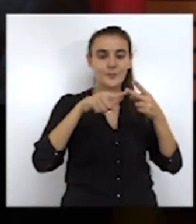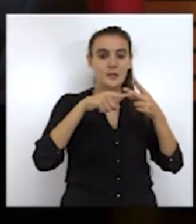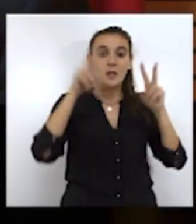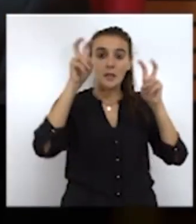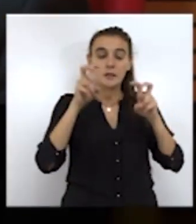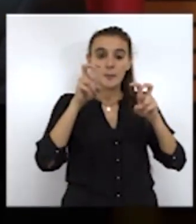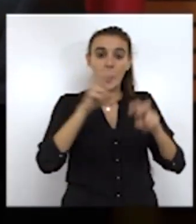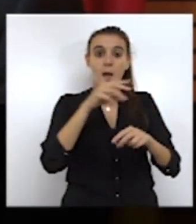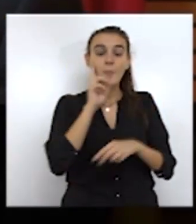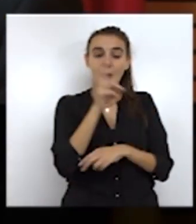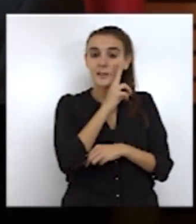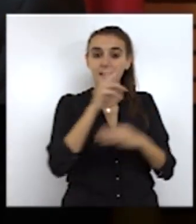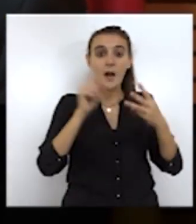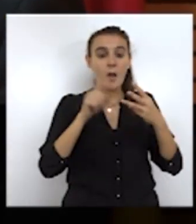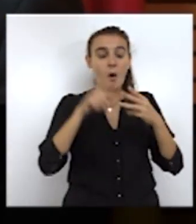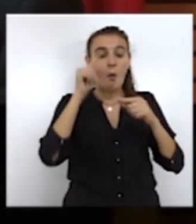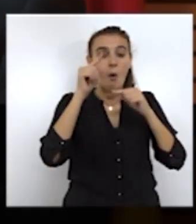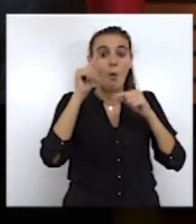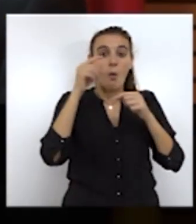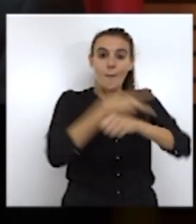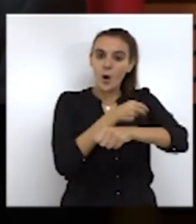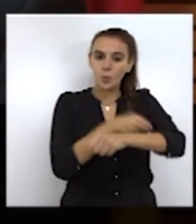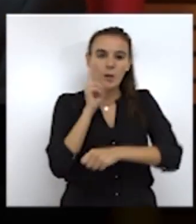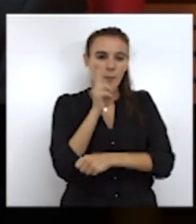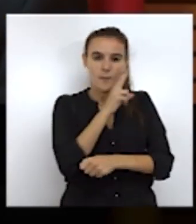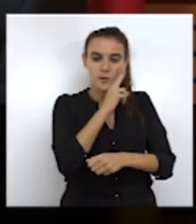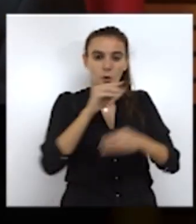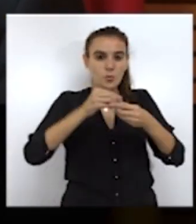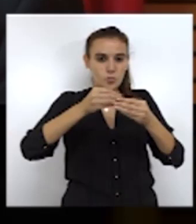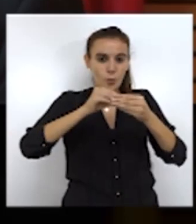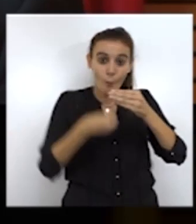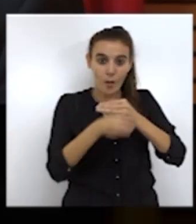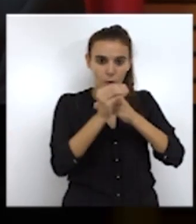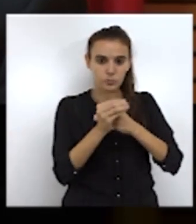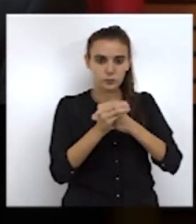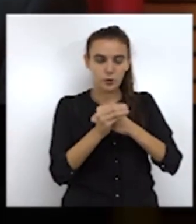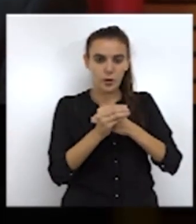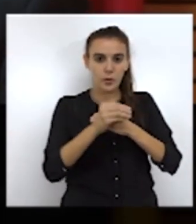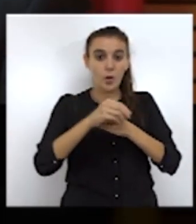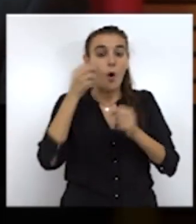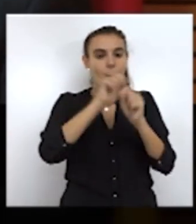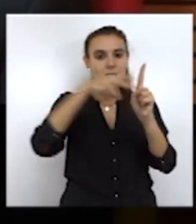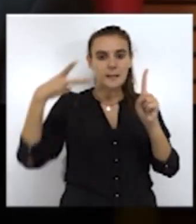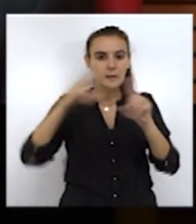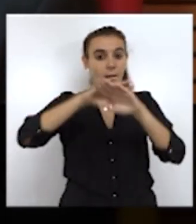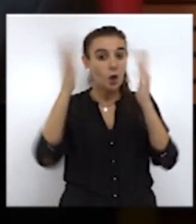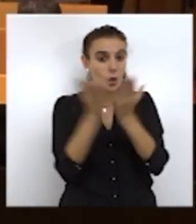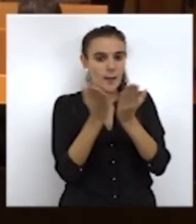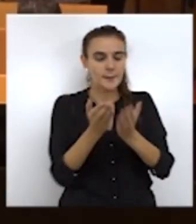materna y las vacunas en embarazadas o la complejidad de las vacunas su producción en torno regulatorio y perspectivas globales